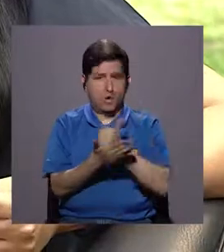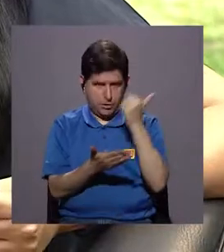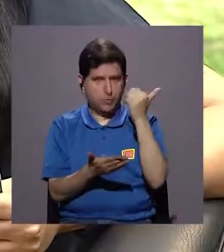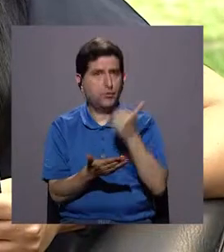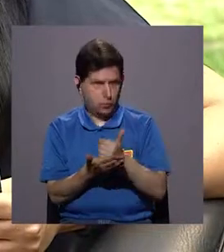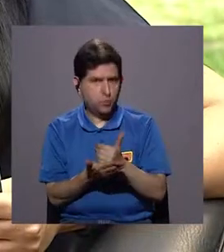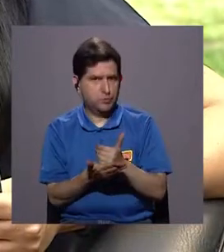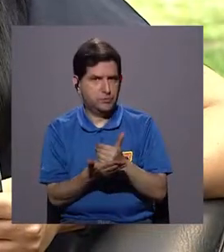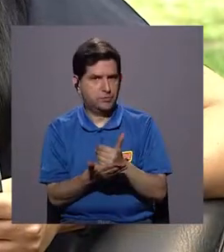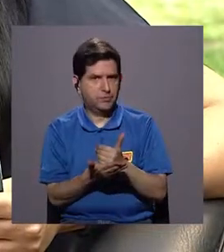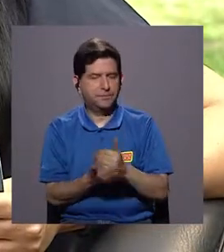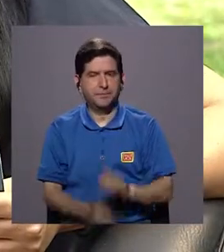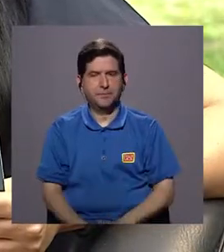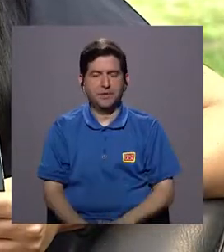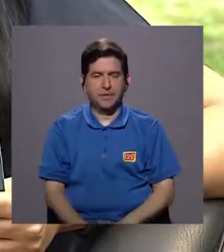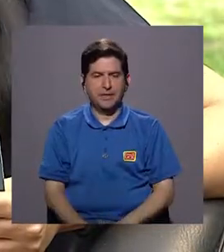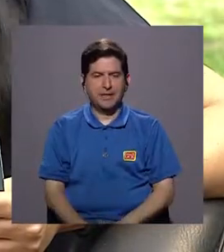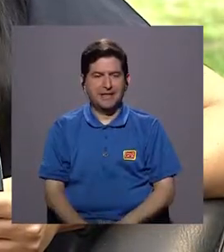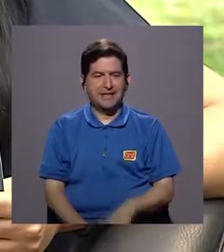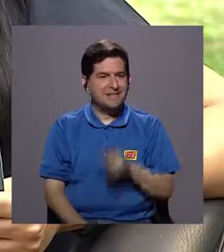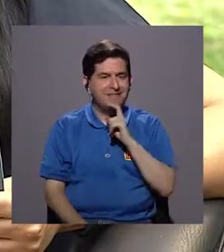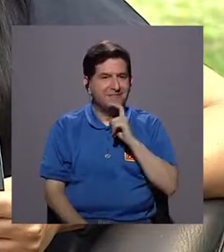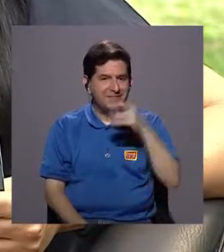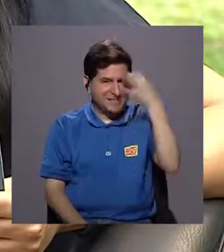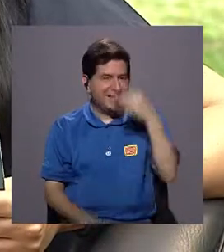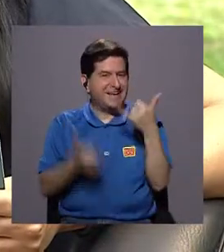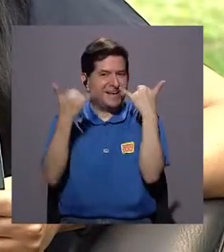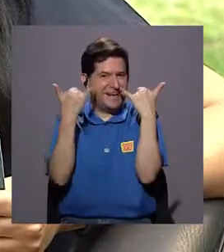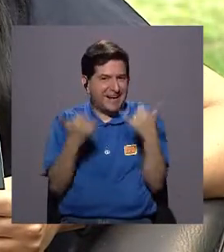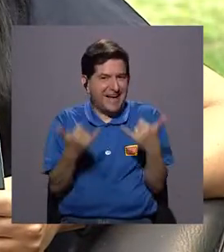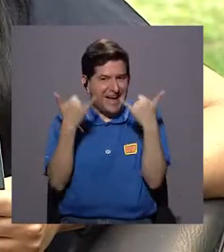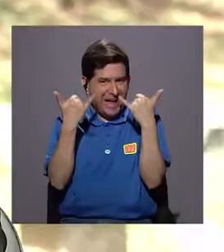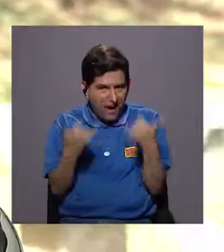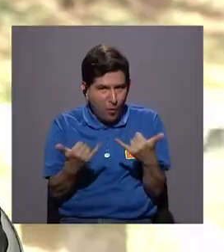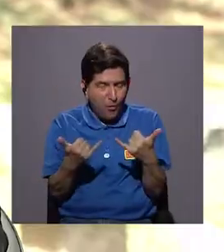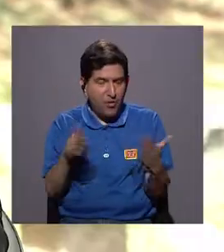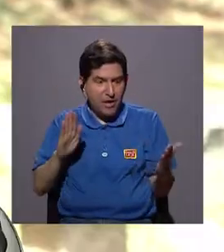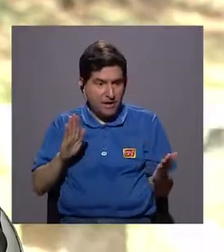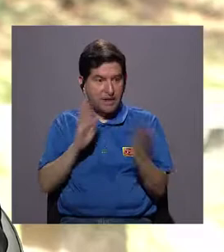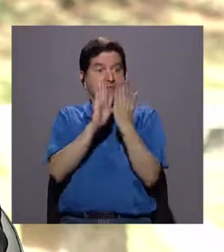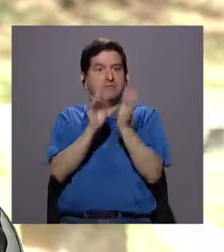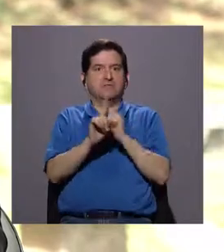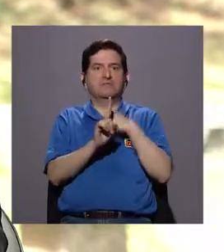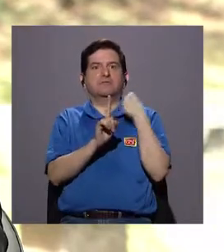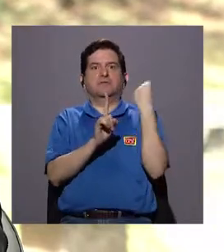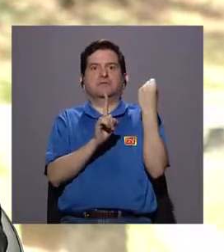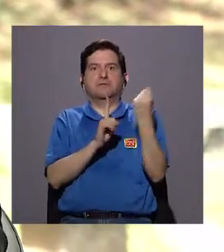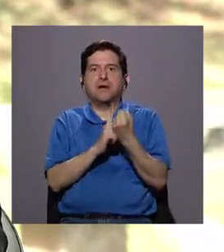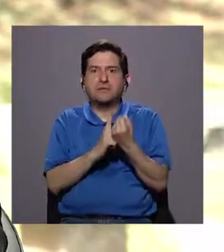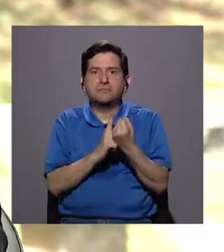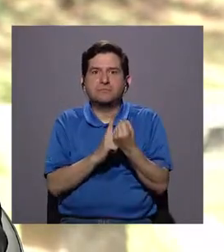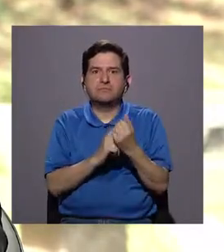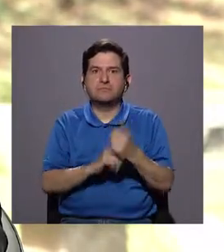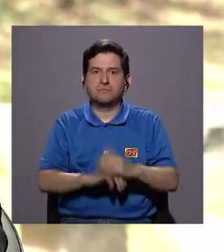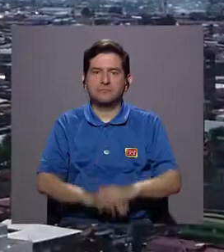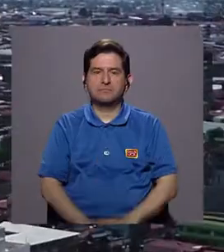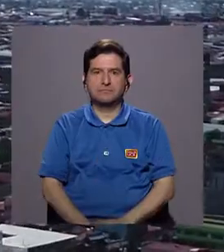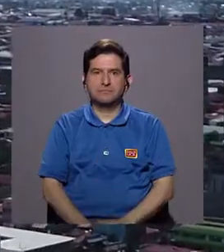recurso que nos cuesta creer que ahora nos estamos enfrentando a esta situación, ¿verdad? Donde